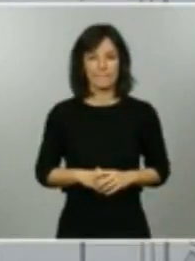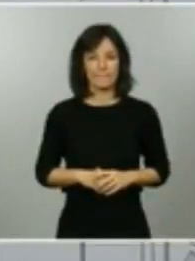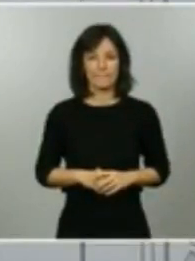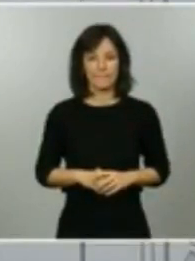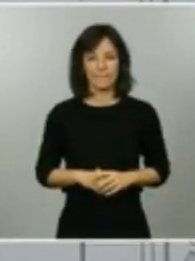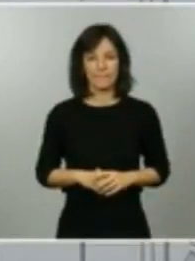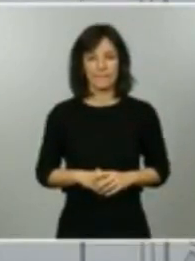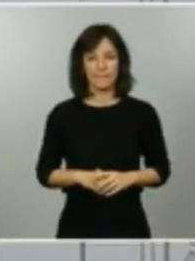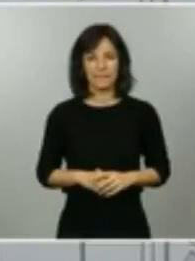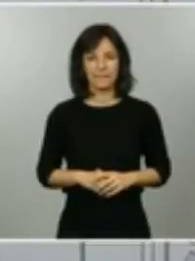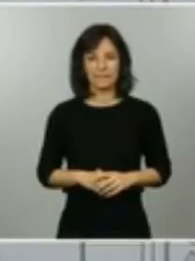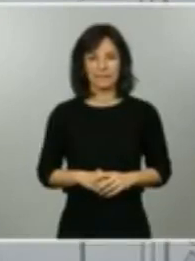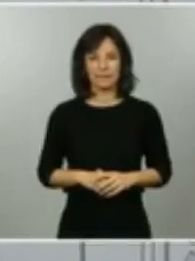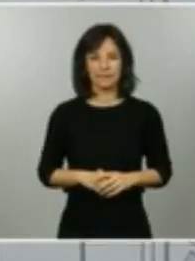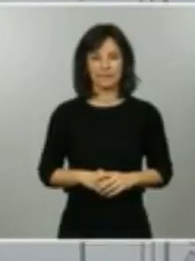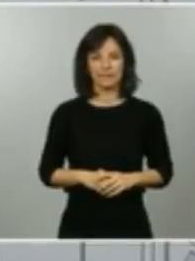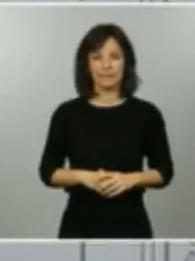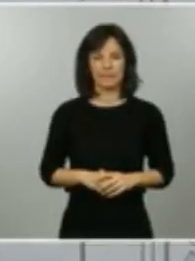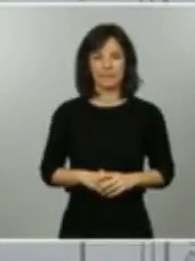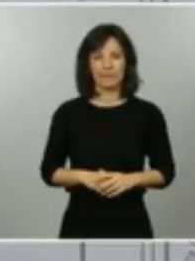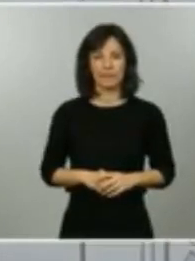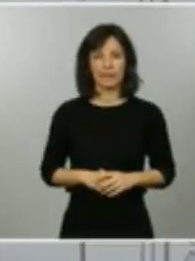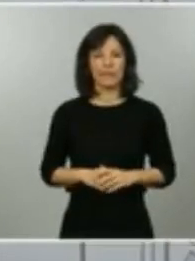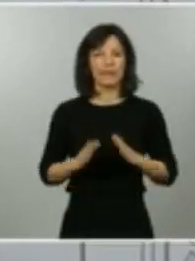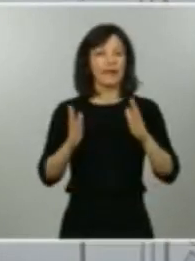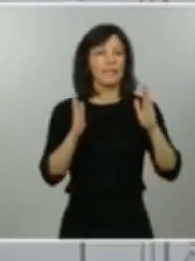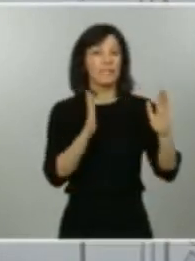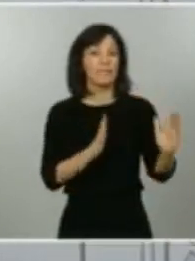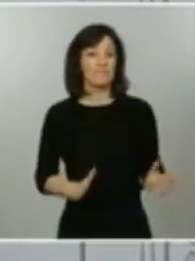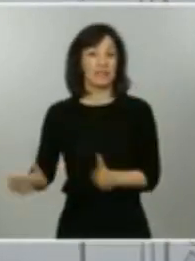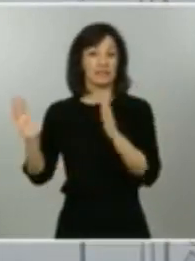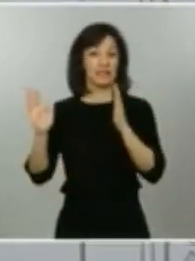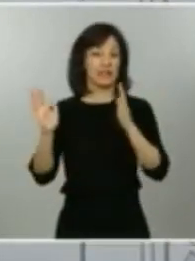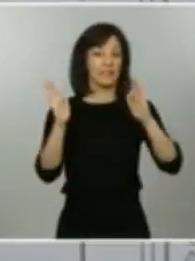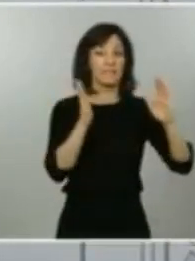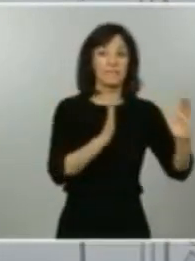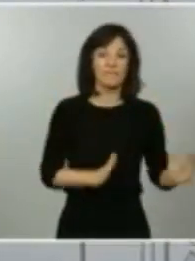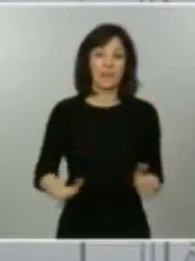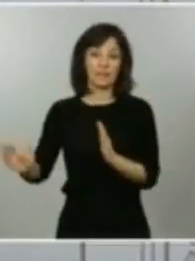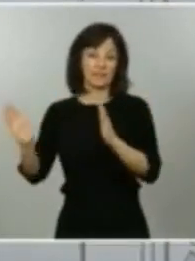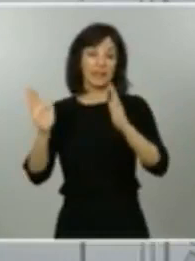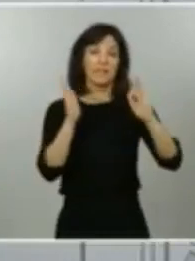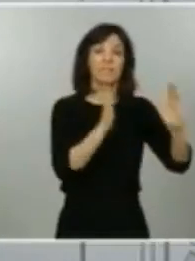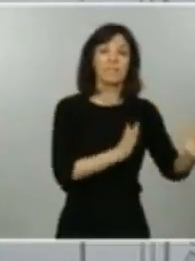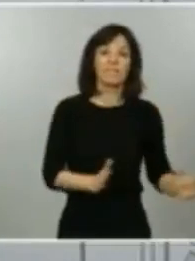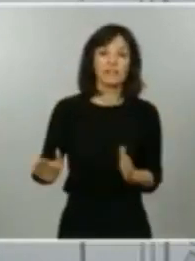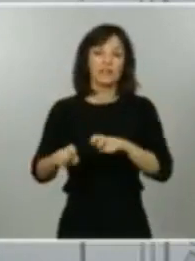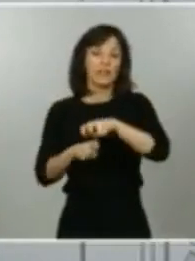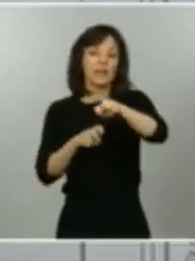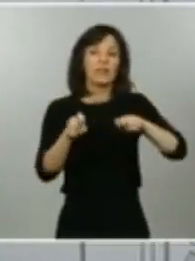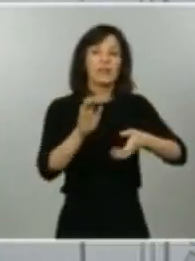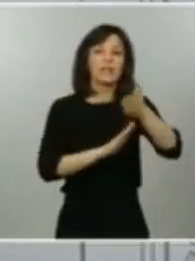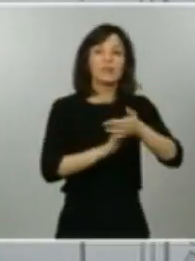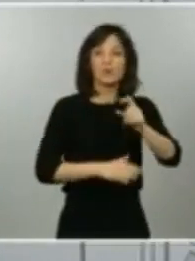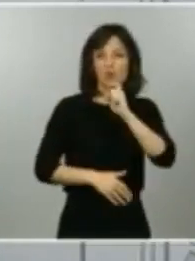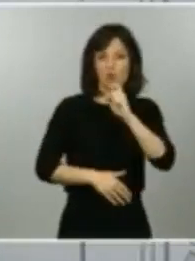se va a restringir a la zona territorial que pasa de fase. Si pasa de fase una provincia la movilidad por la documentación que se ha publicado